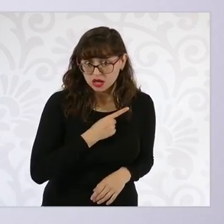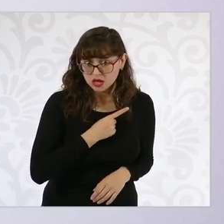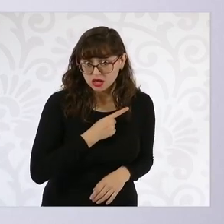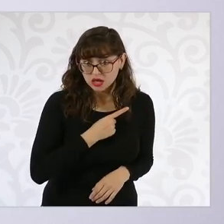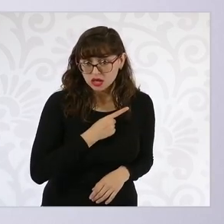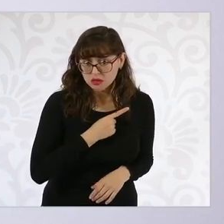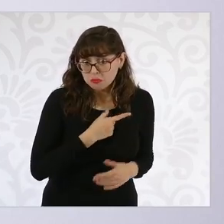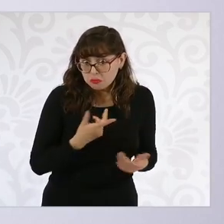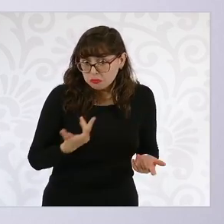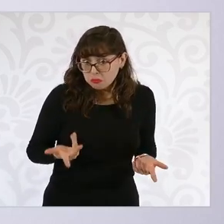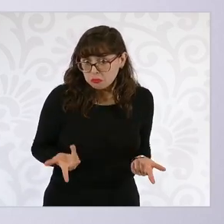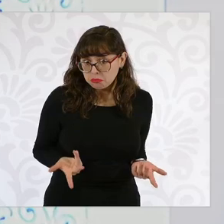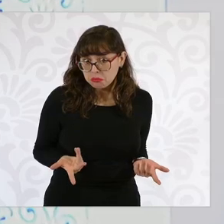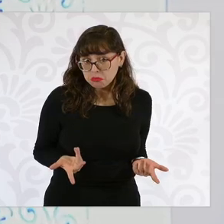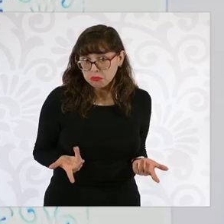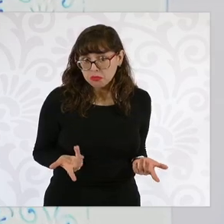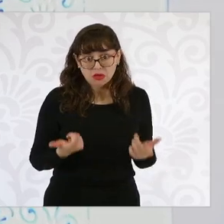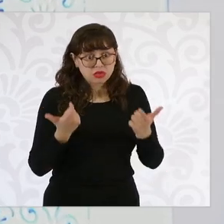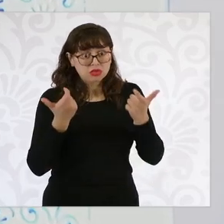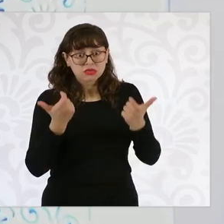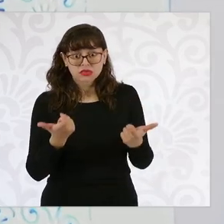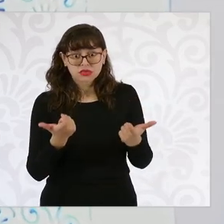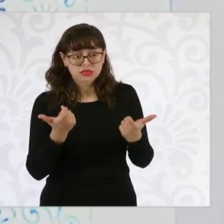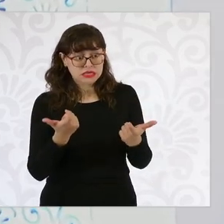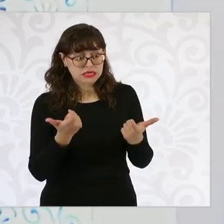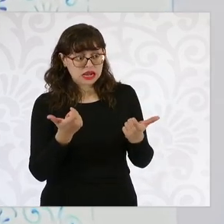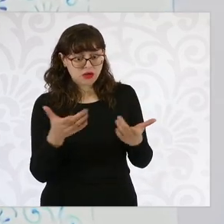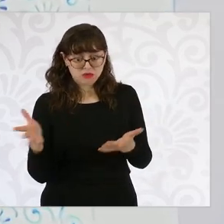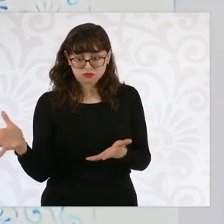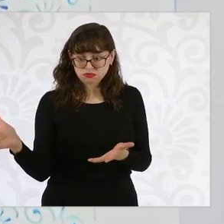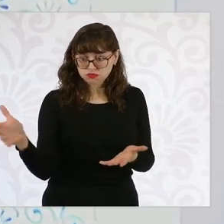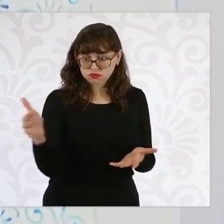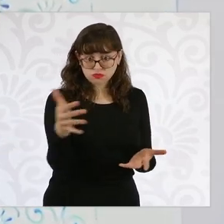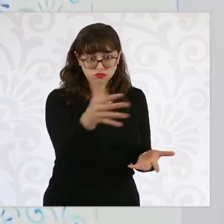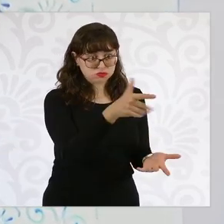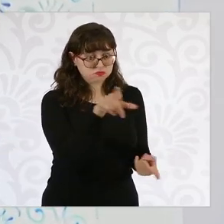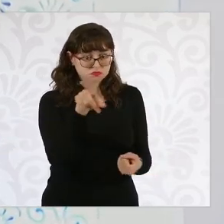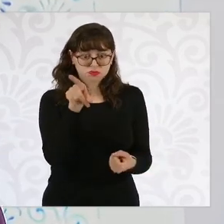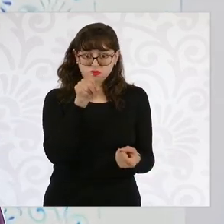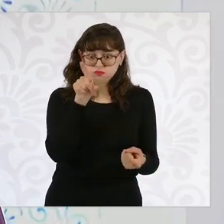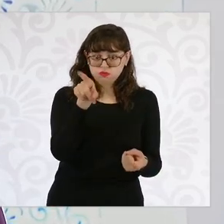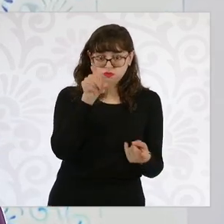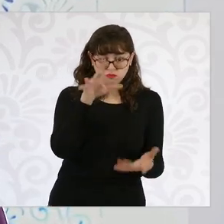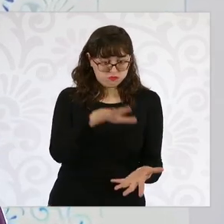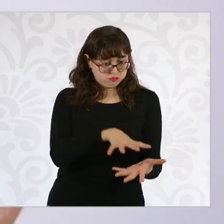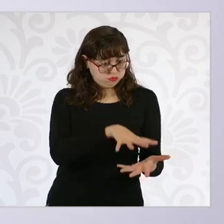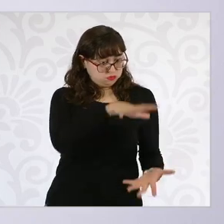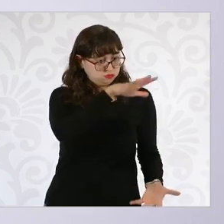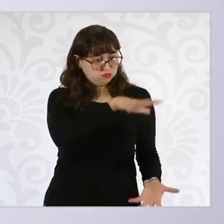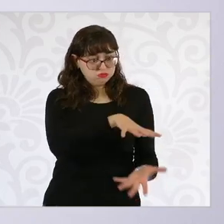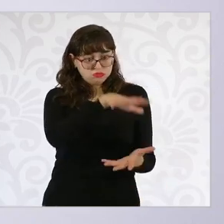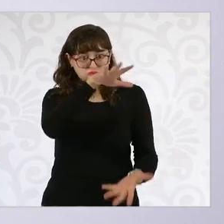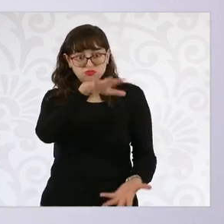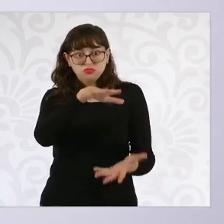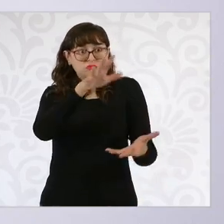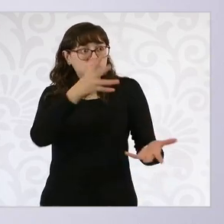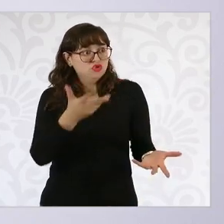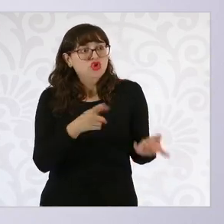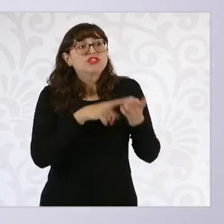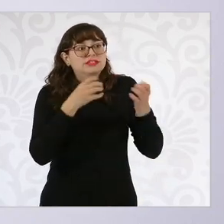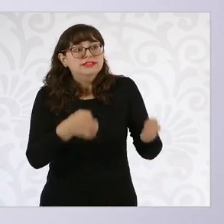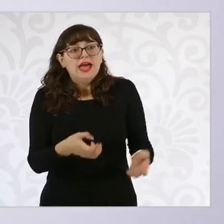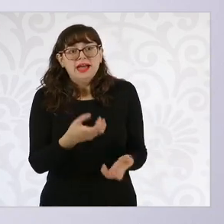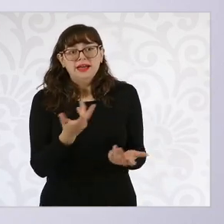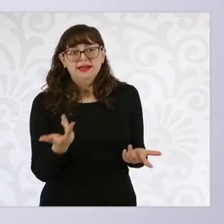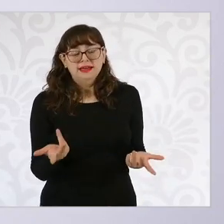¿Qué pasa con el recurso financiero de la venta de distintas drogas y en particular el fentanilo?